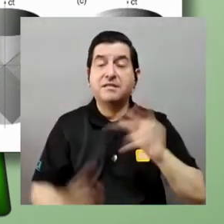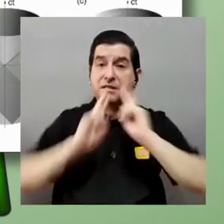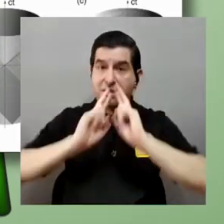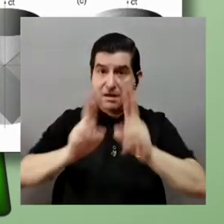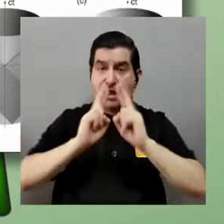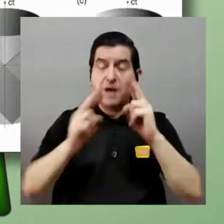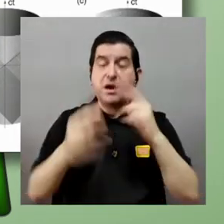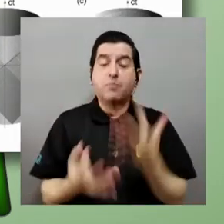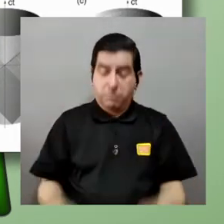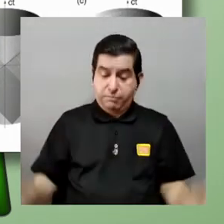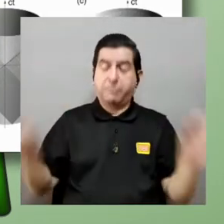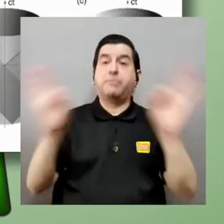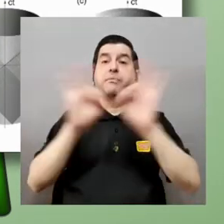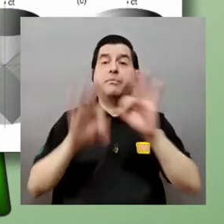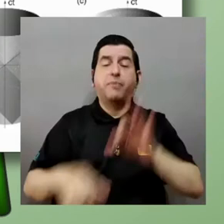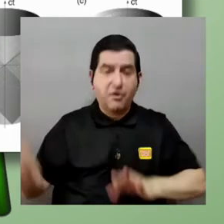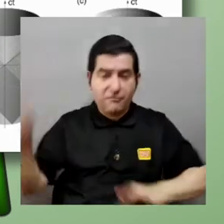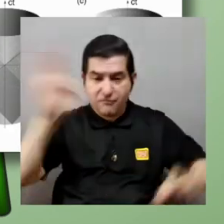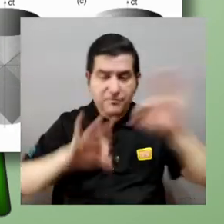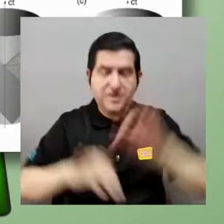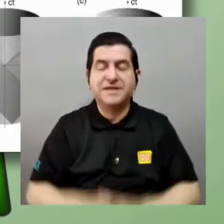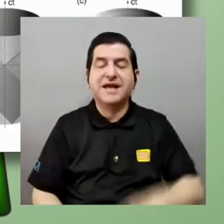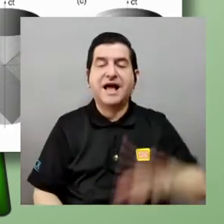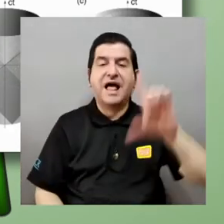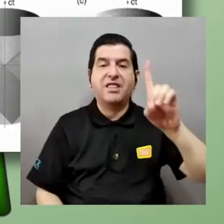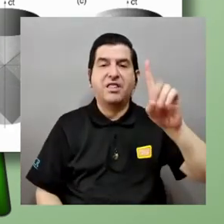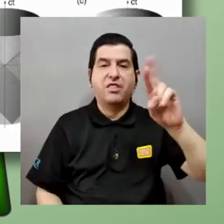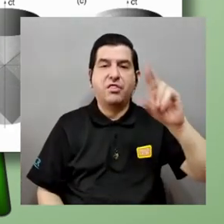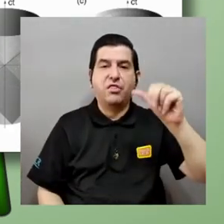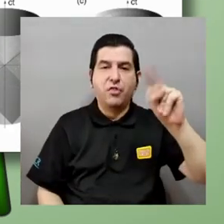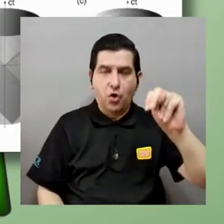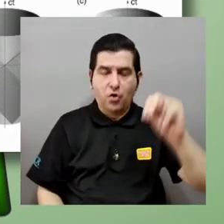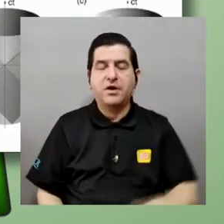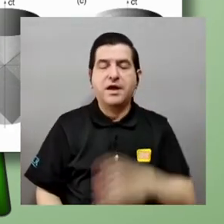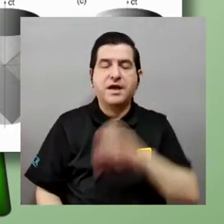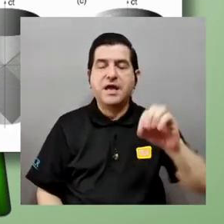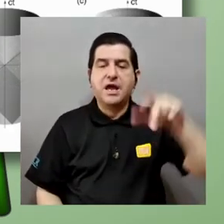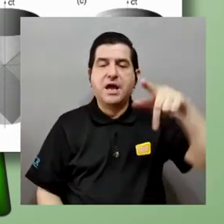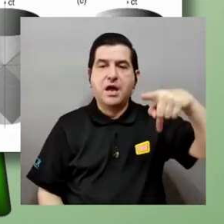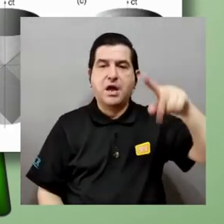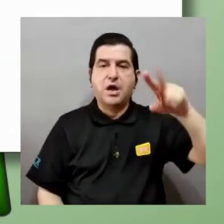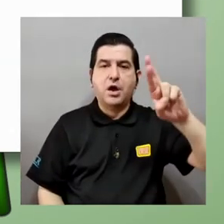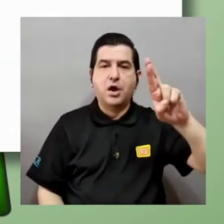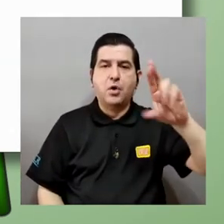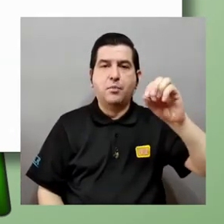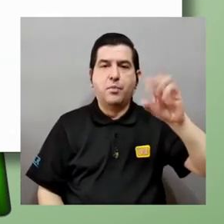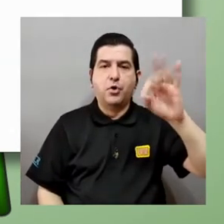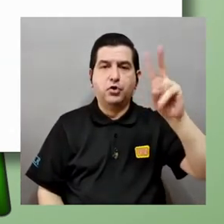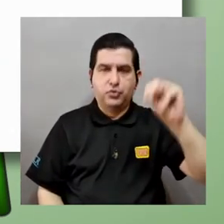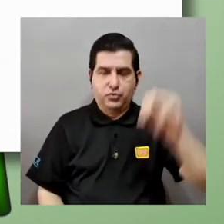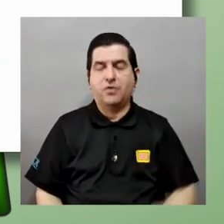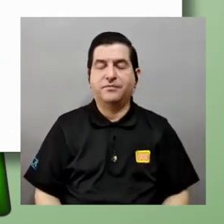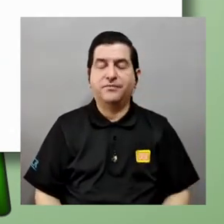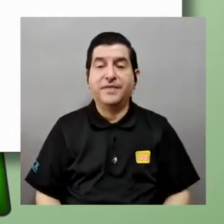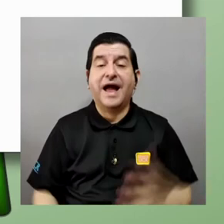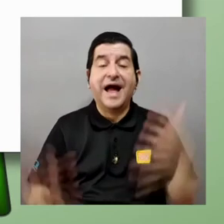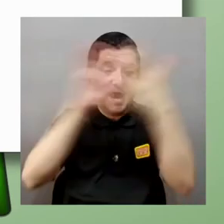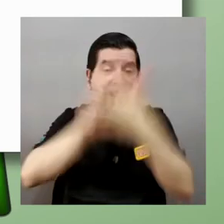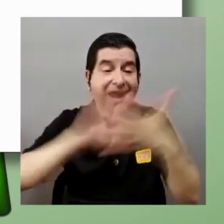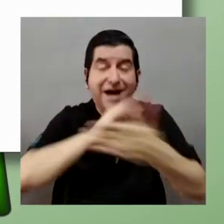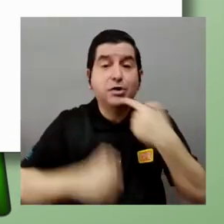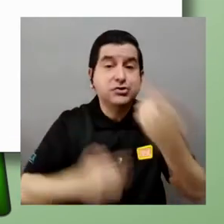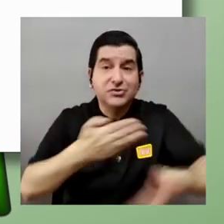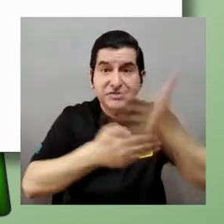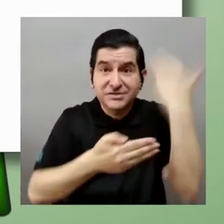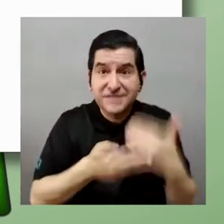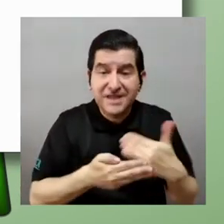eso tiene resultados muy importantes para la física hadrónica ¿verdad? para la física de los protones hay cosas como el caos que